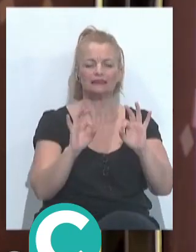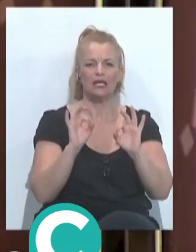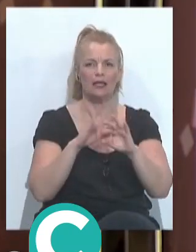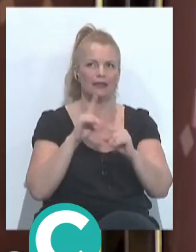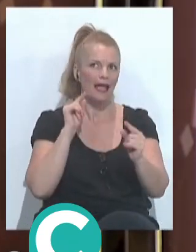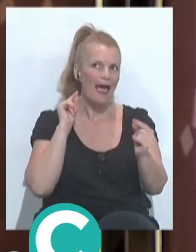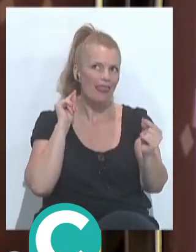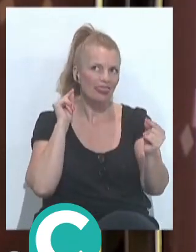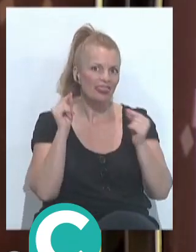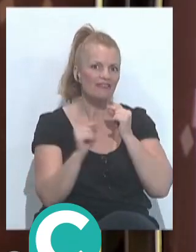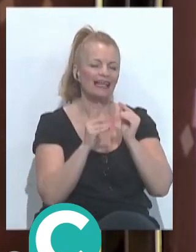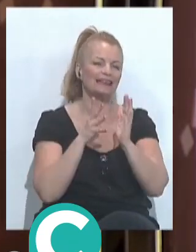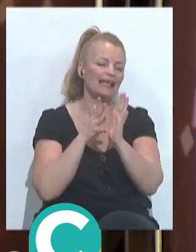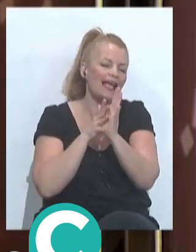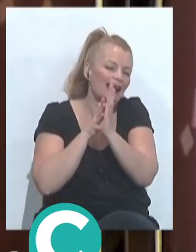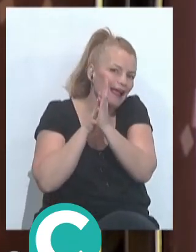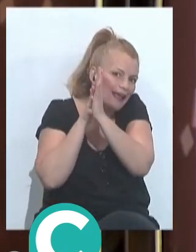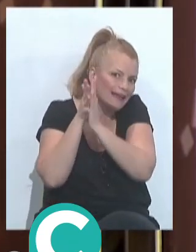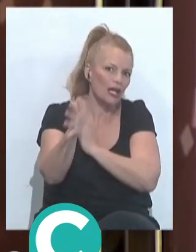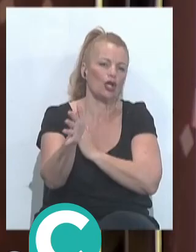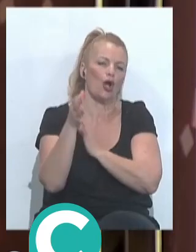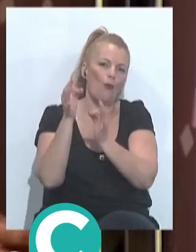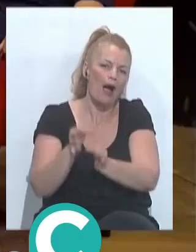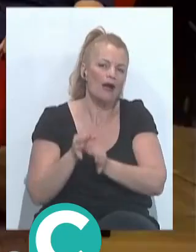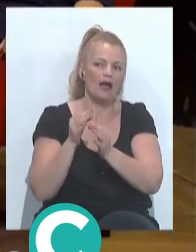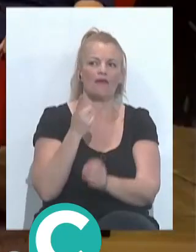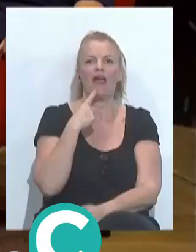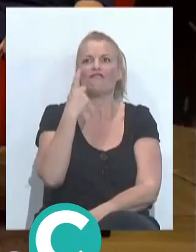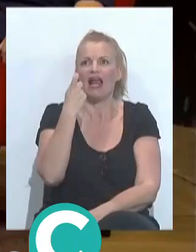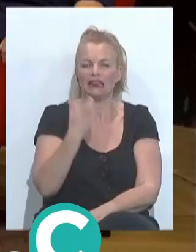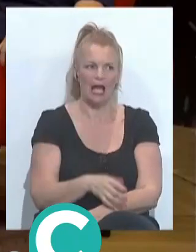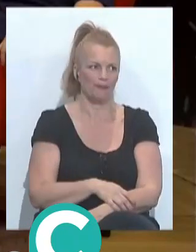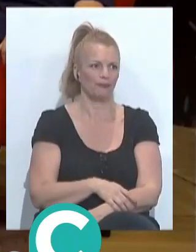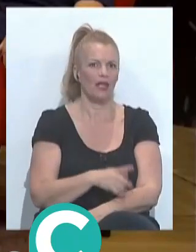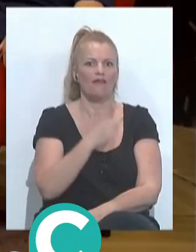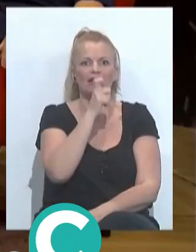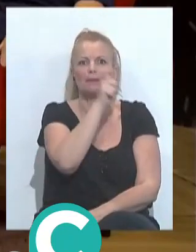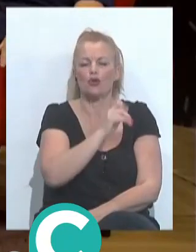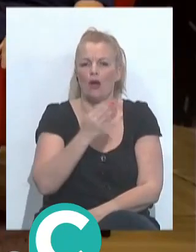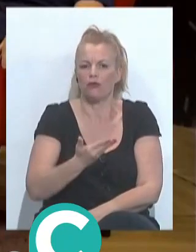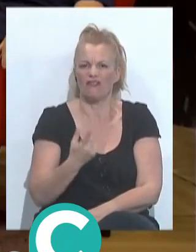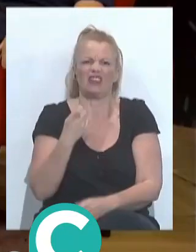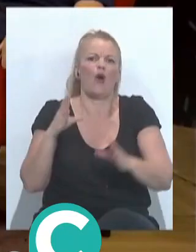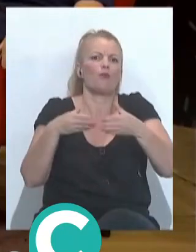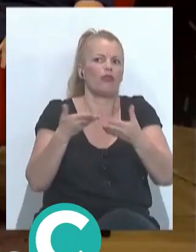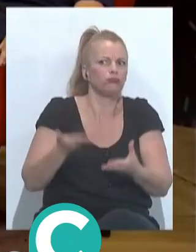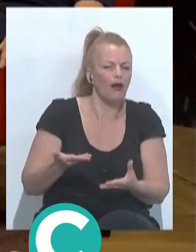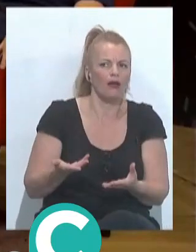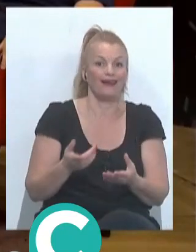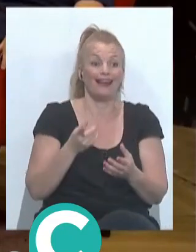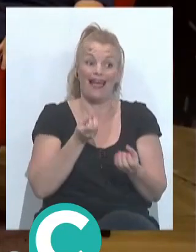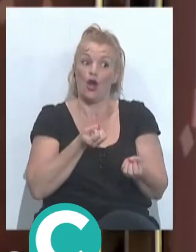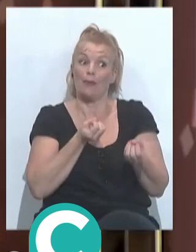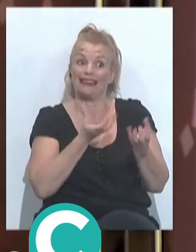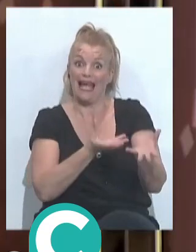eterno debate es, bueno, pues, quien dice, ¿no? Falta no sé quién o me falta tal o cual agrupación y cuando hacen ese